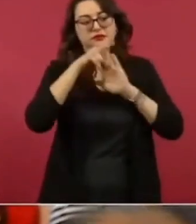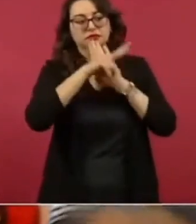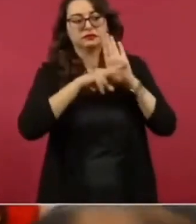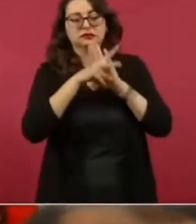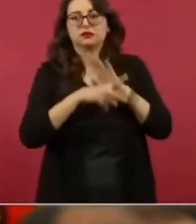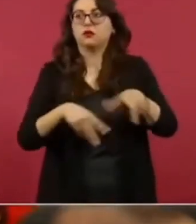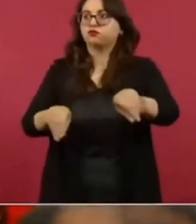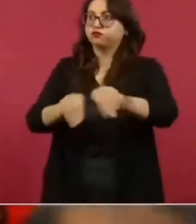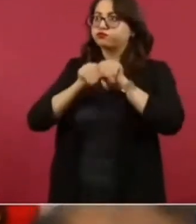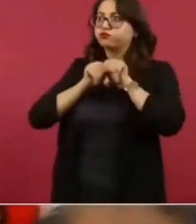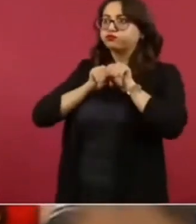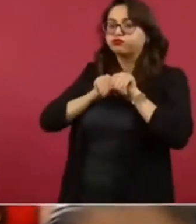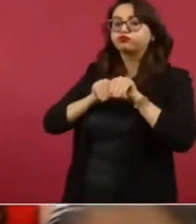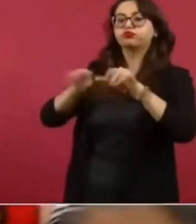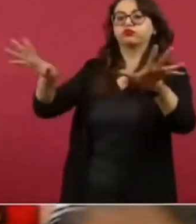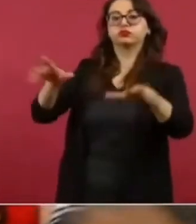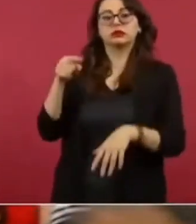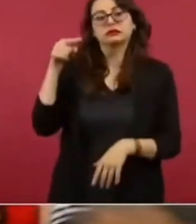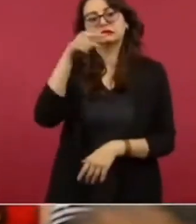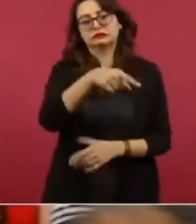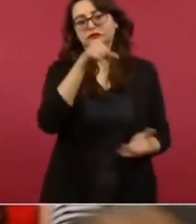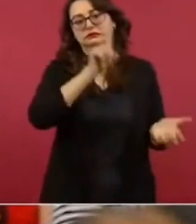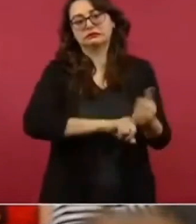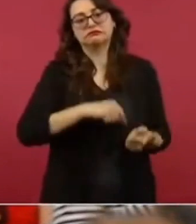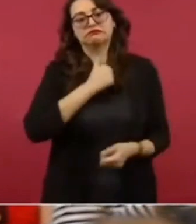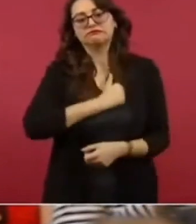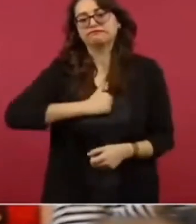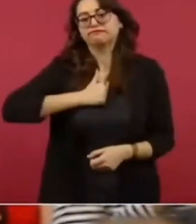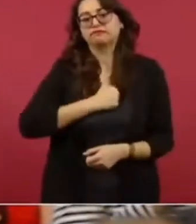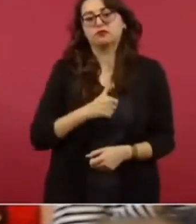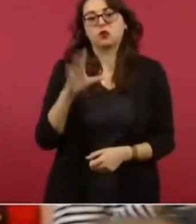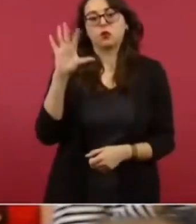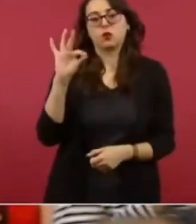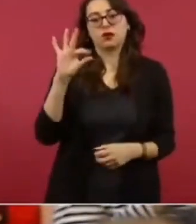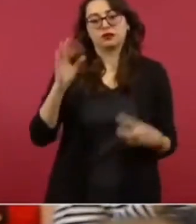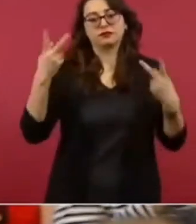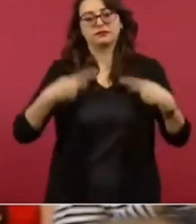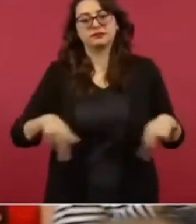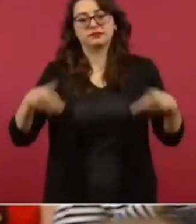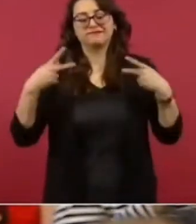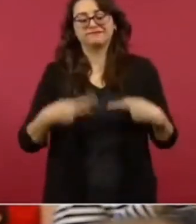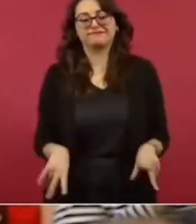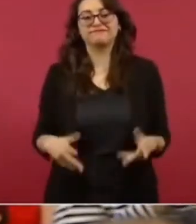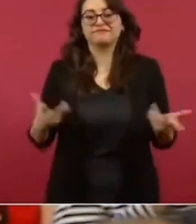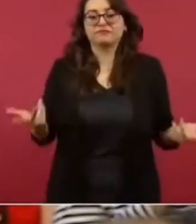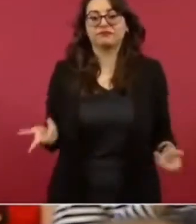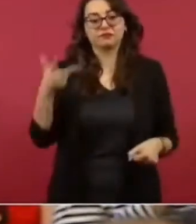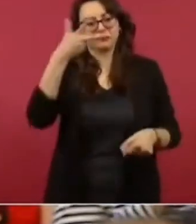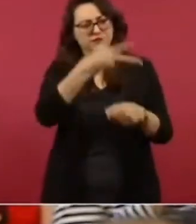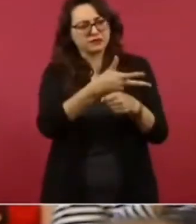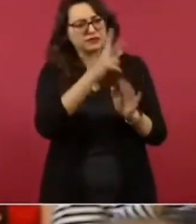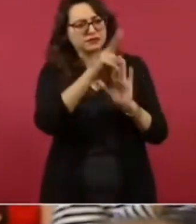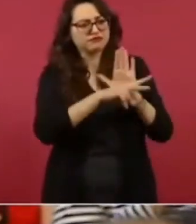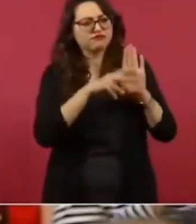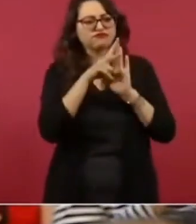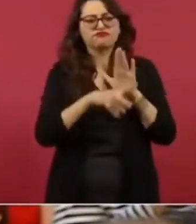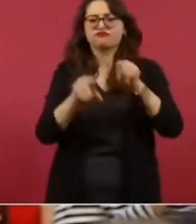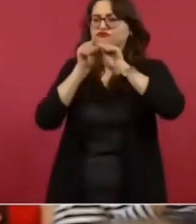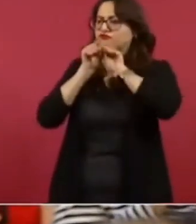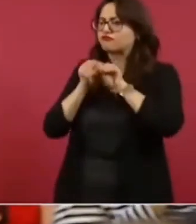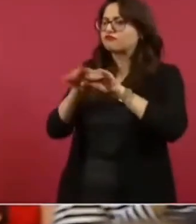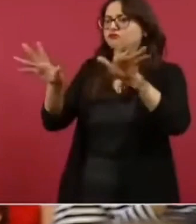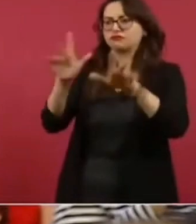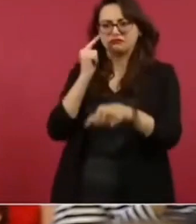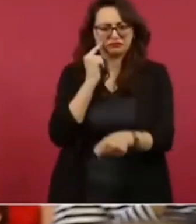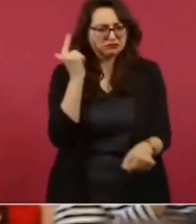40 migrantes. primero entender que estas imágenes se filtraron y llama la atención que en una de ellas